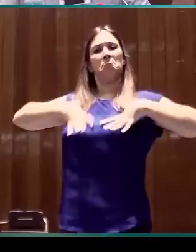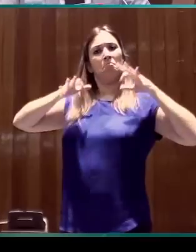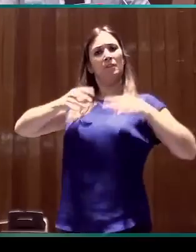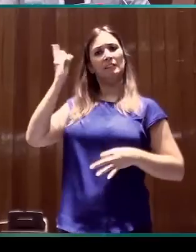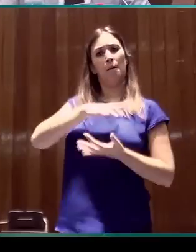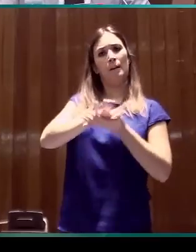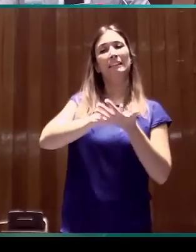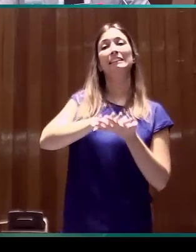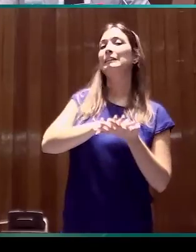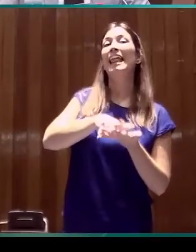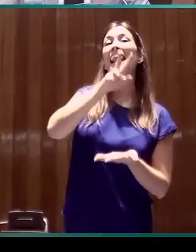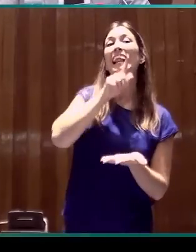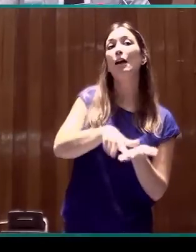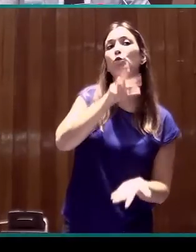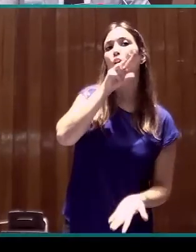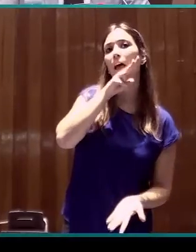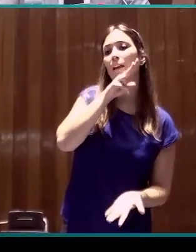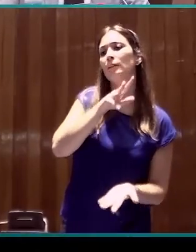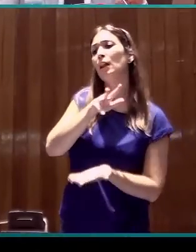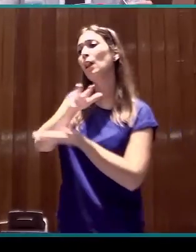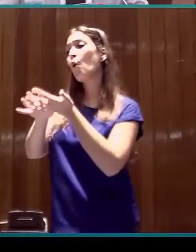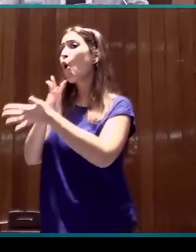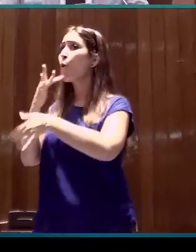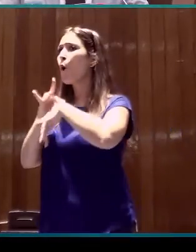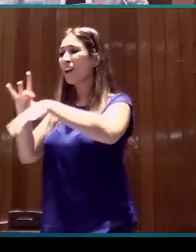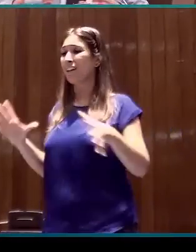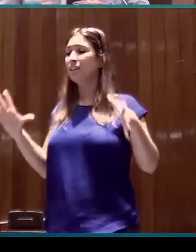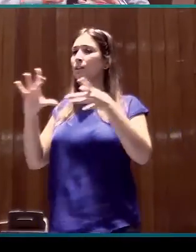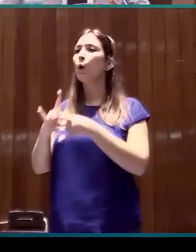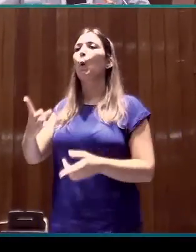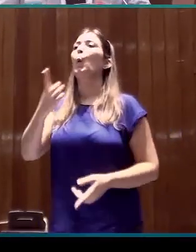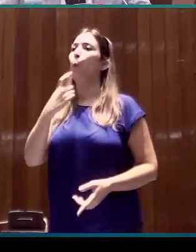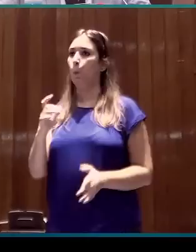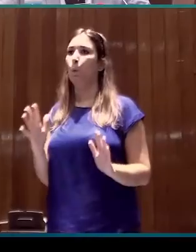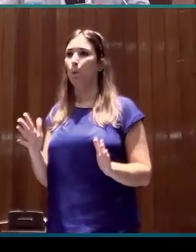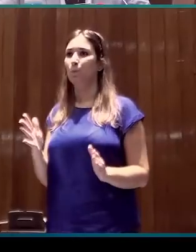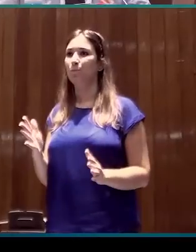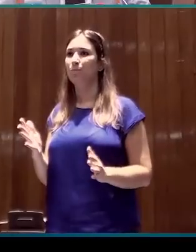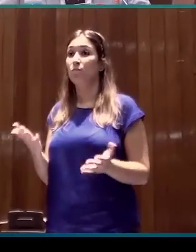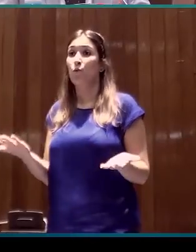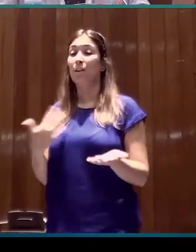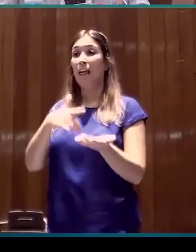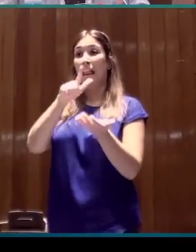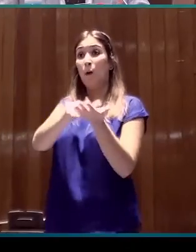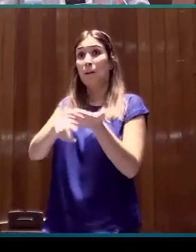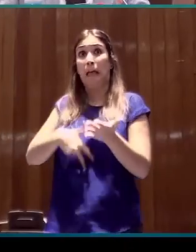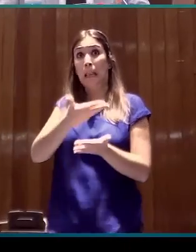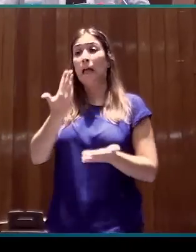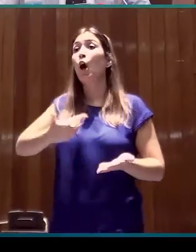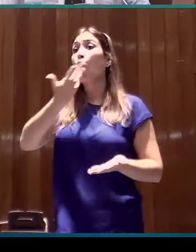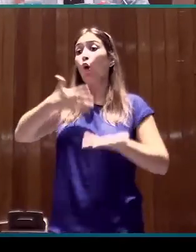orales y lenguas de signos como guía, por un lado, es decir, lo que ya sabemos sobre las lenguas en general